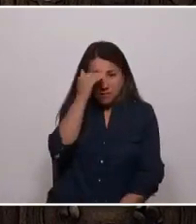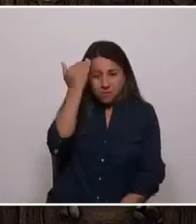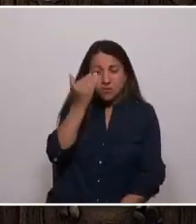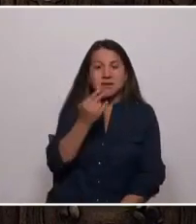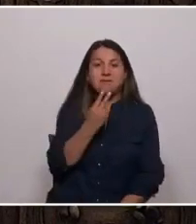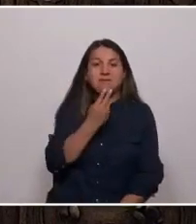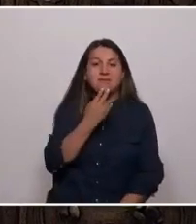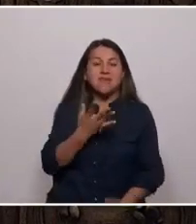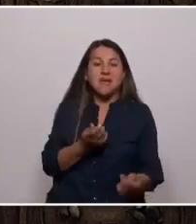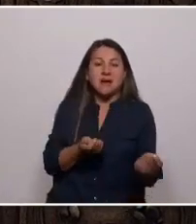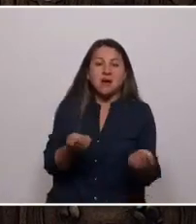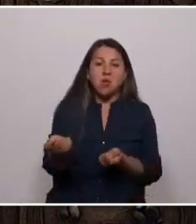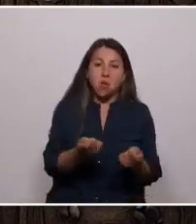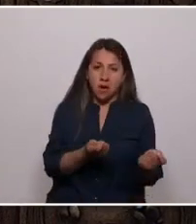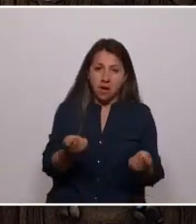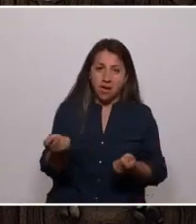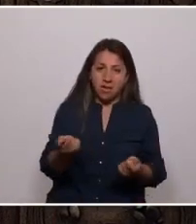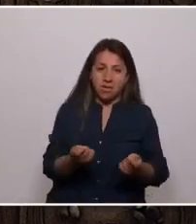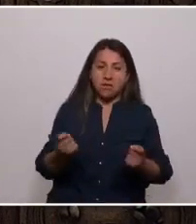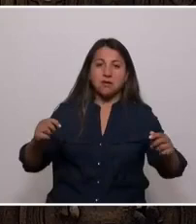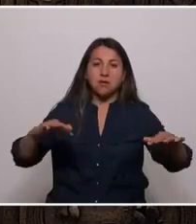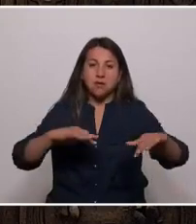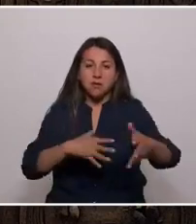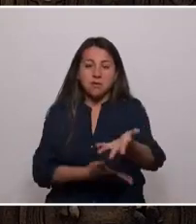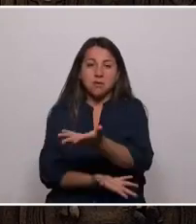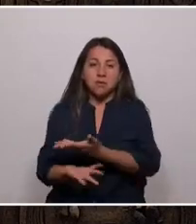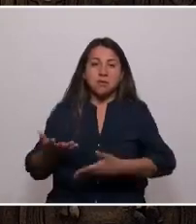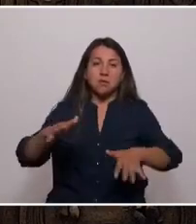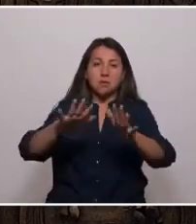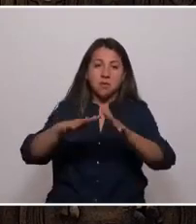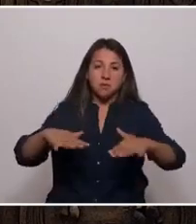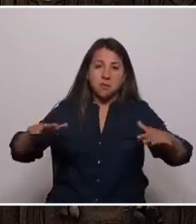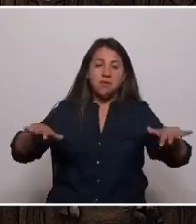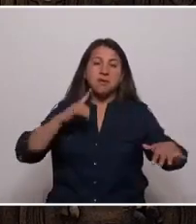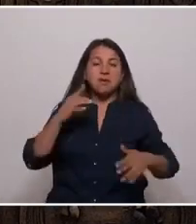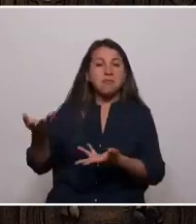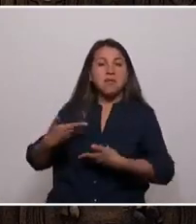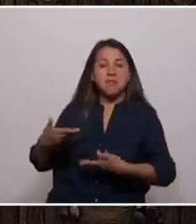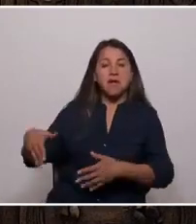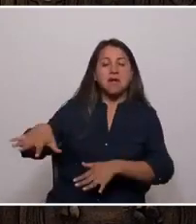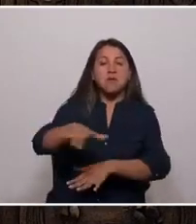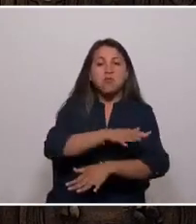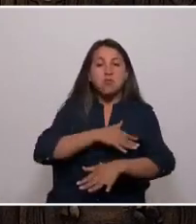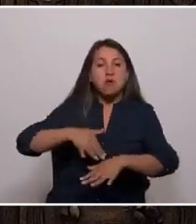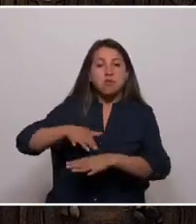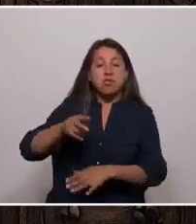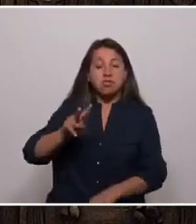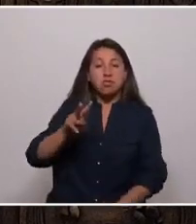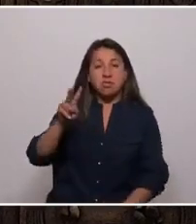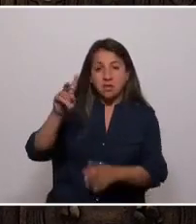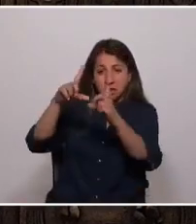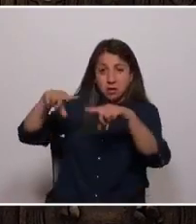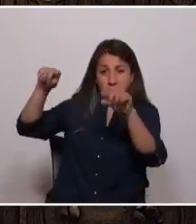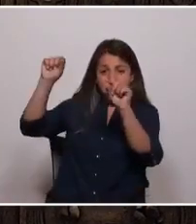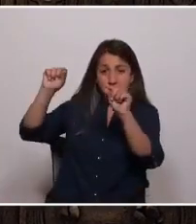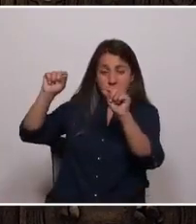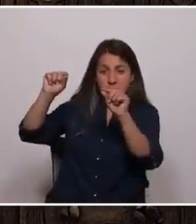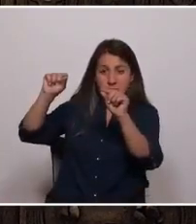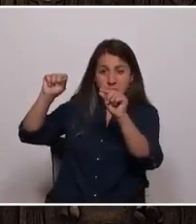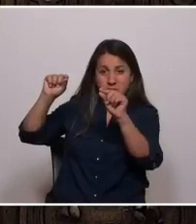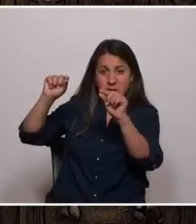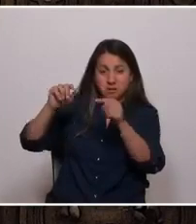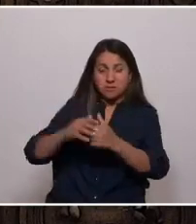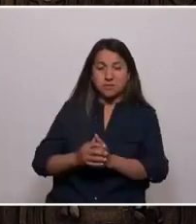está regulada por el flujo y reflujo oceánico que viene desde los cuernos de la luna y de lo que habrá más allá de los